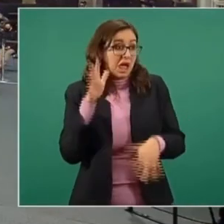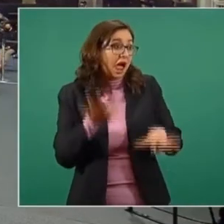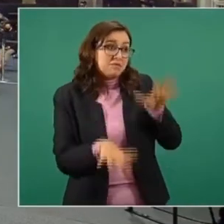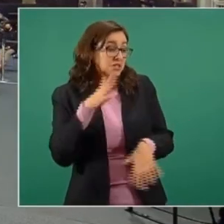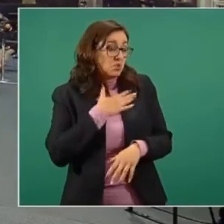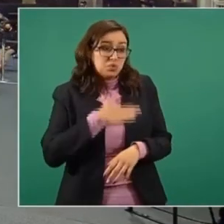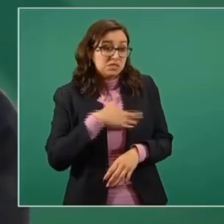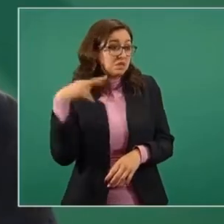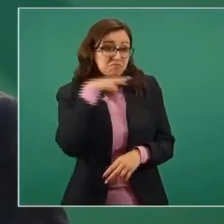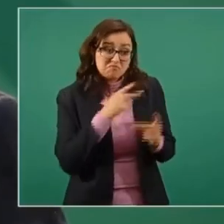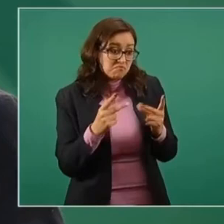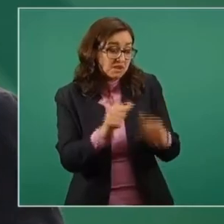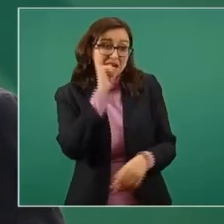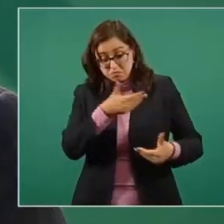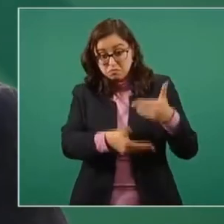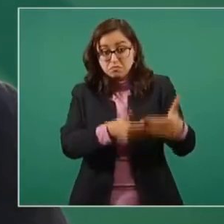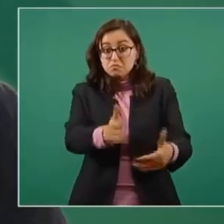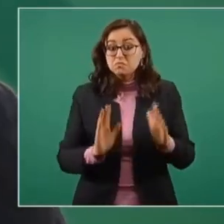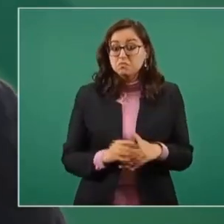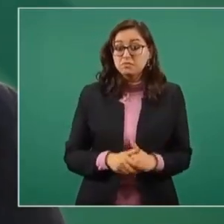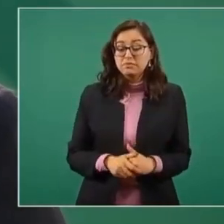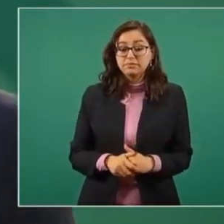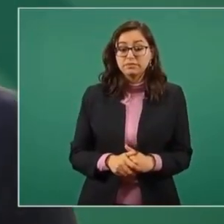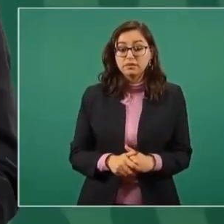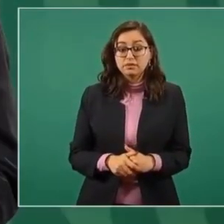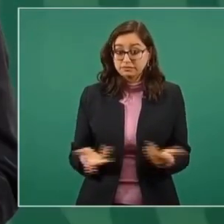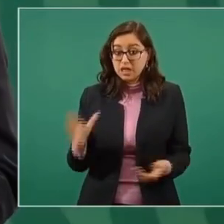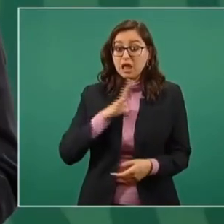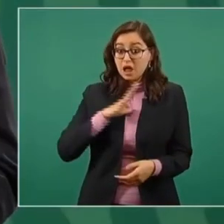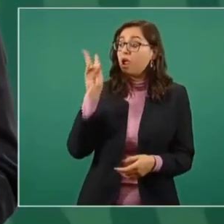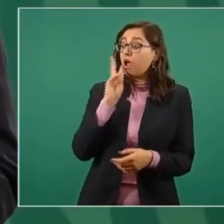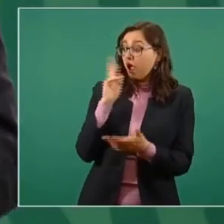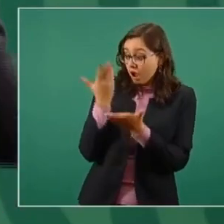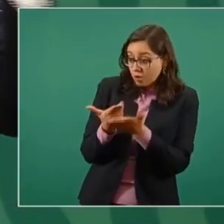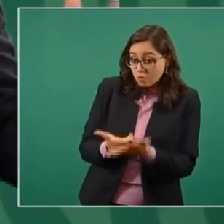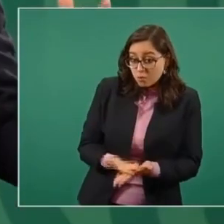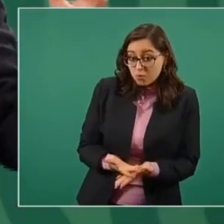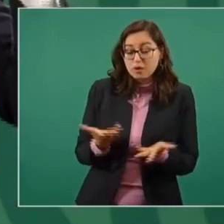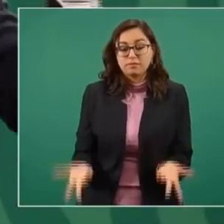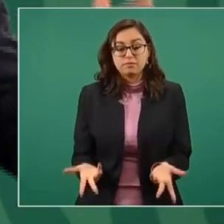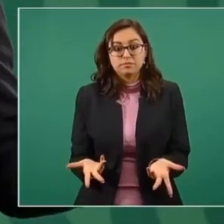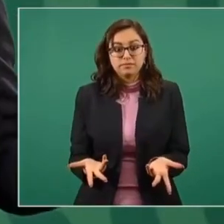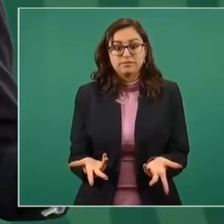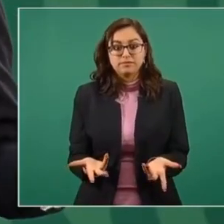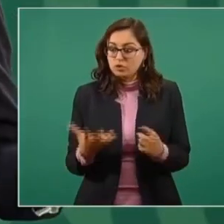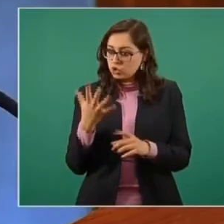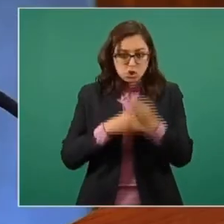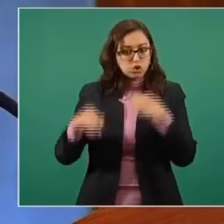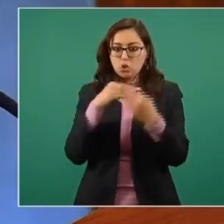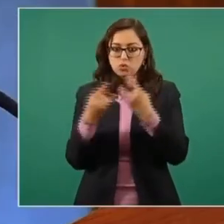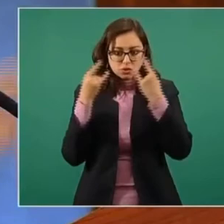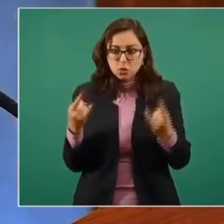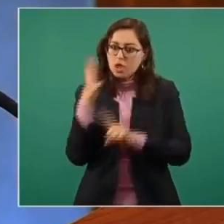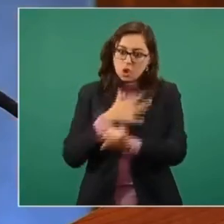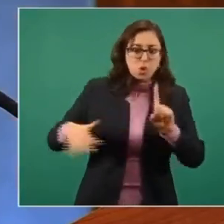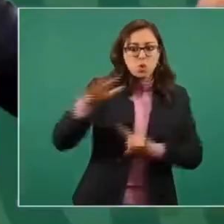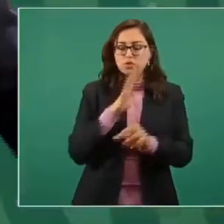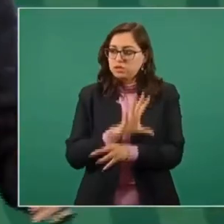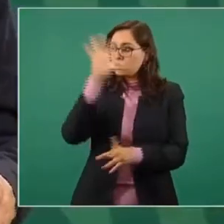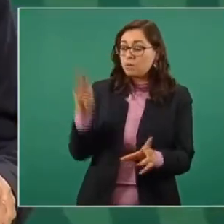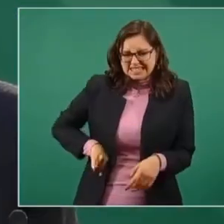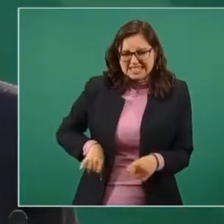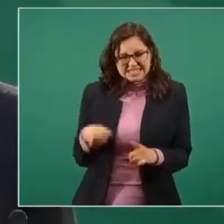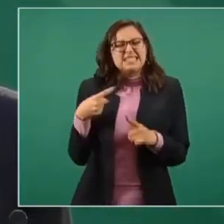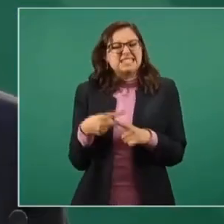pero sí, que la justicia, a que se vea si existen elementos, pero también se conozca cuál es el contexto, porque estamos hablando de una